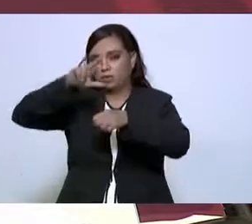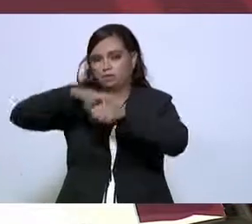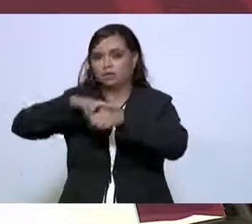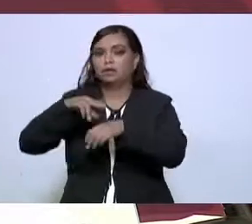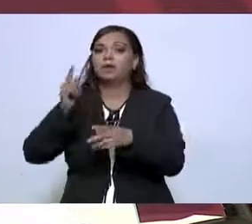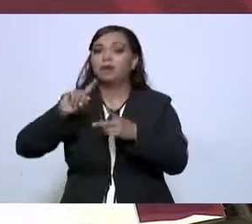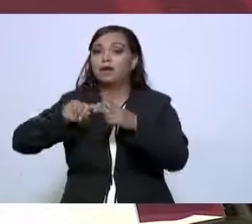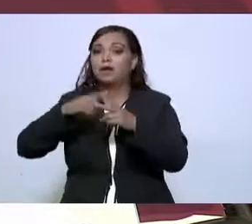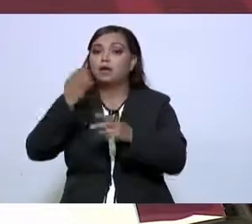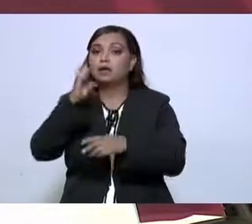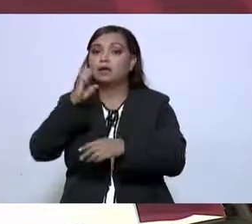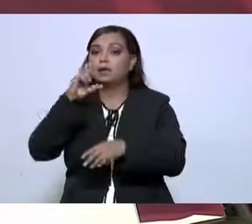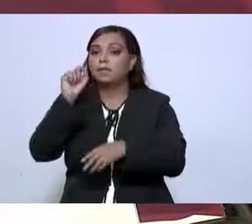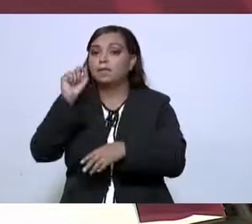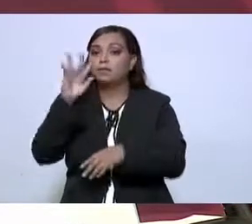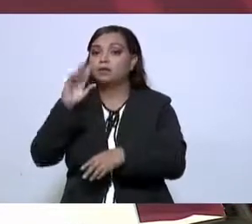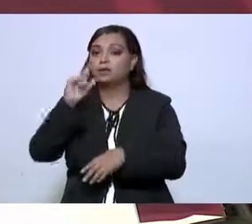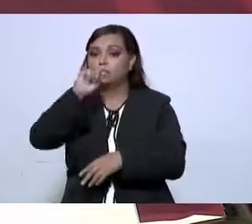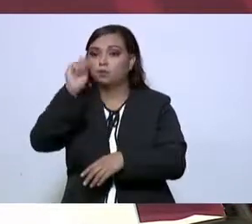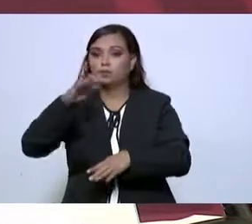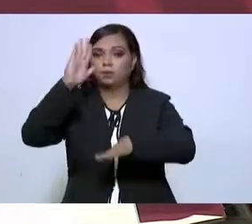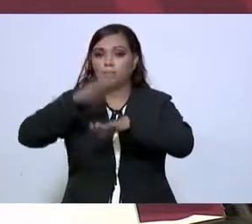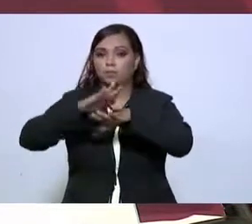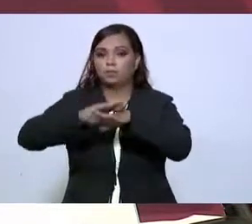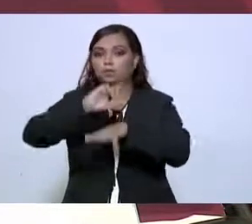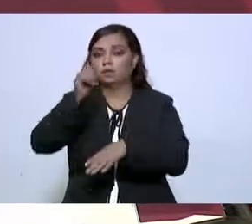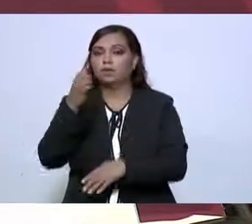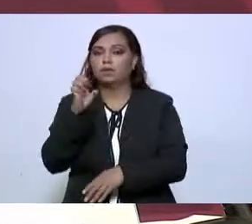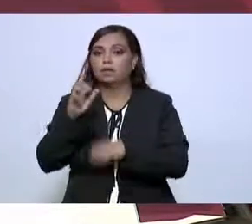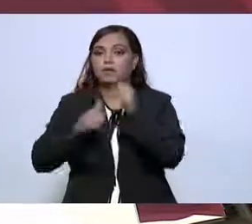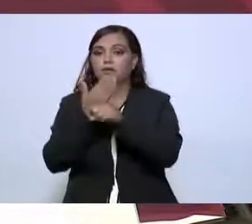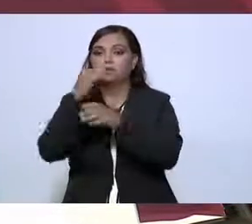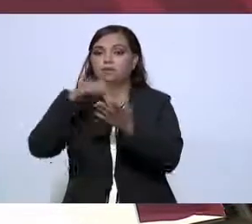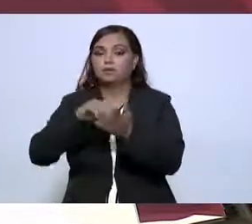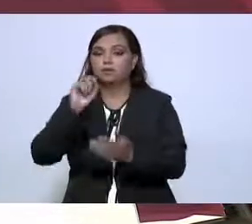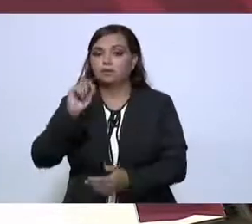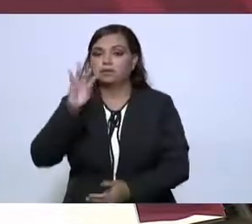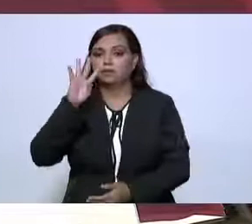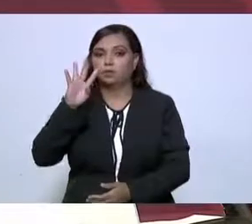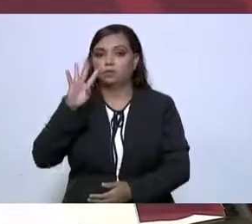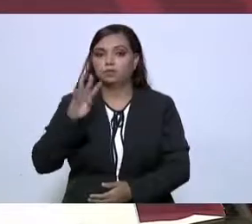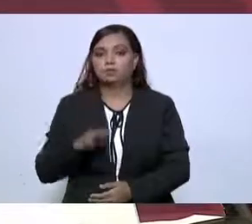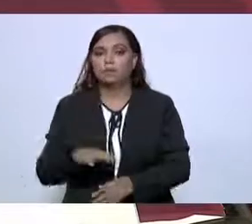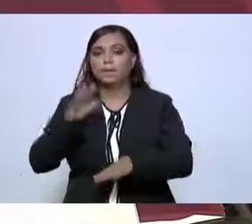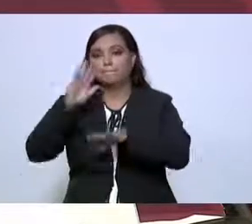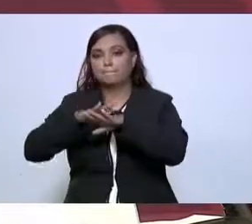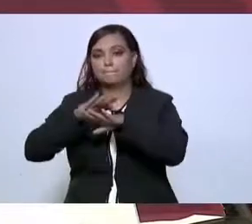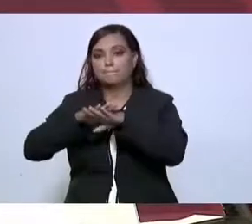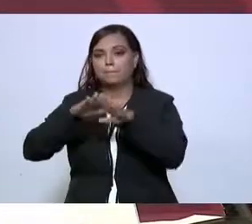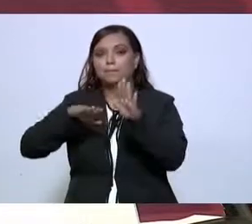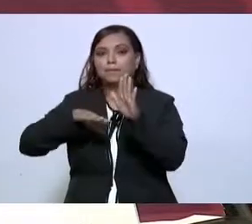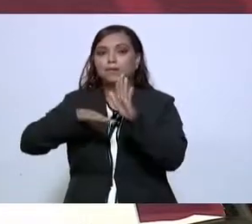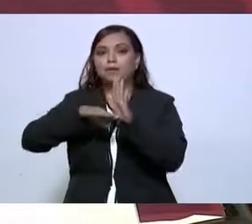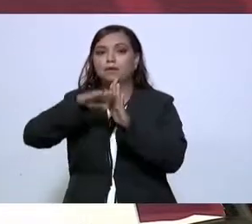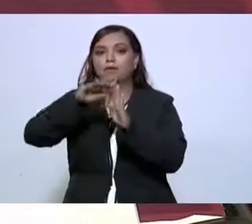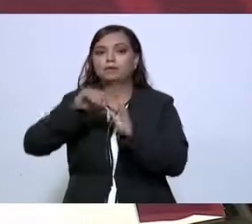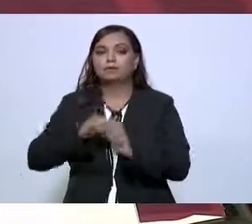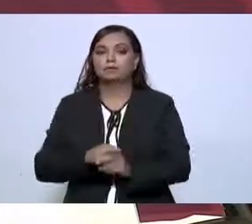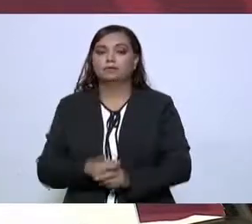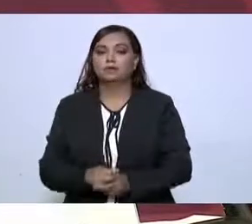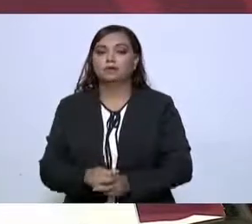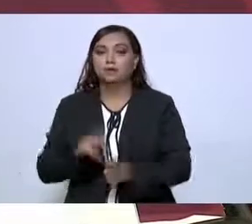25 por ciento más, y en enero del 24 un incremento de